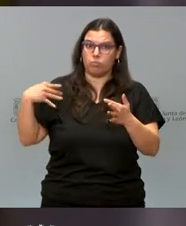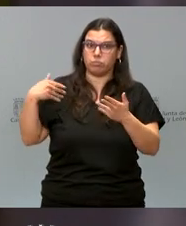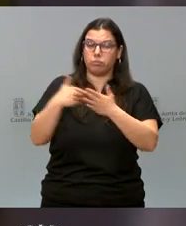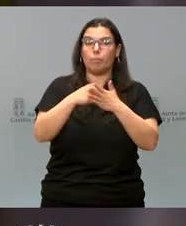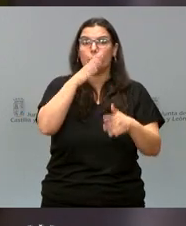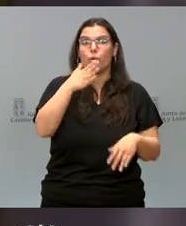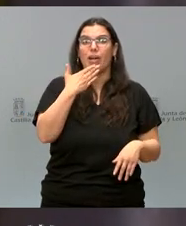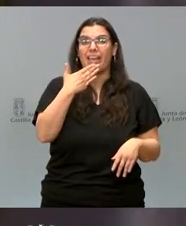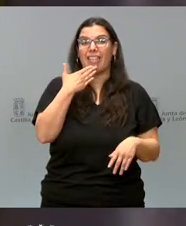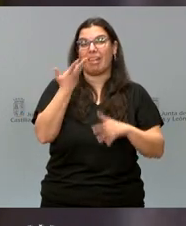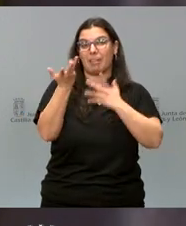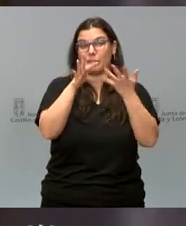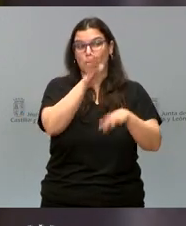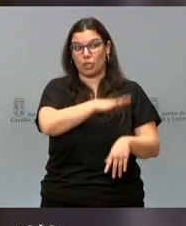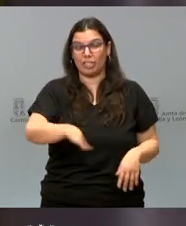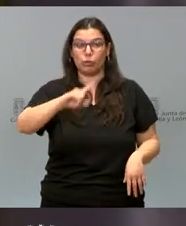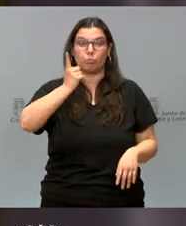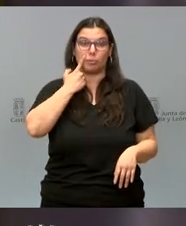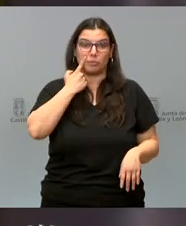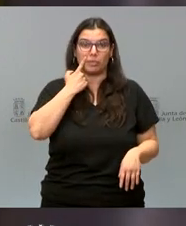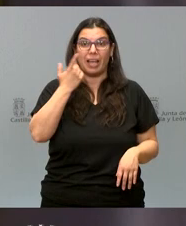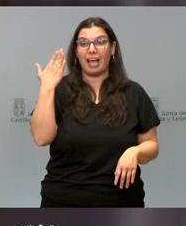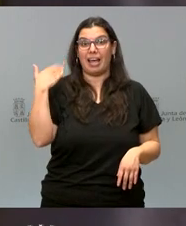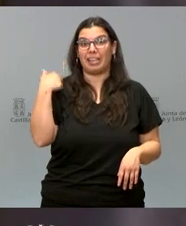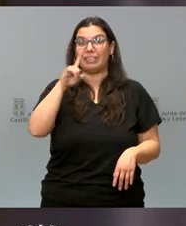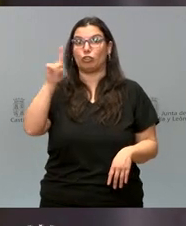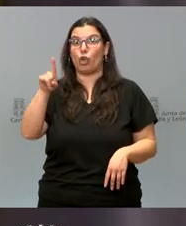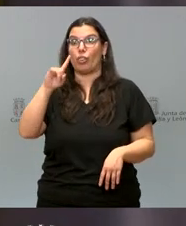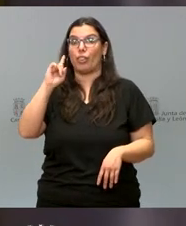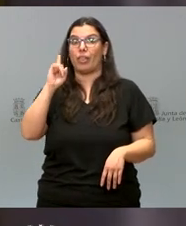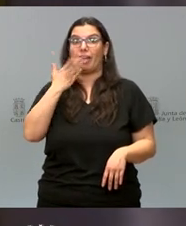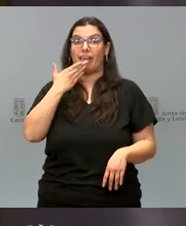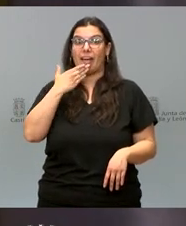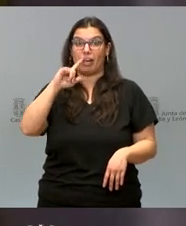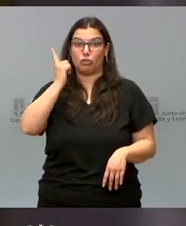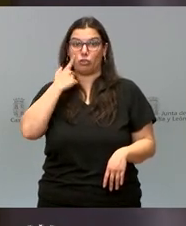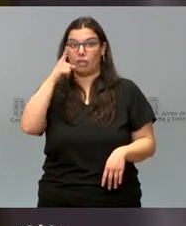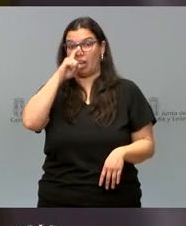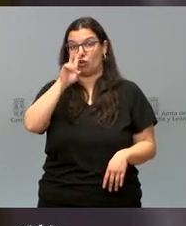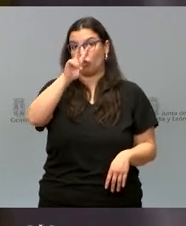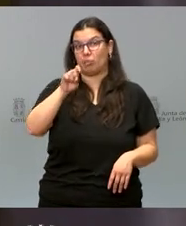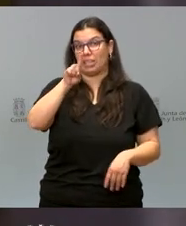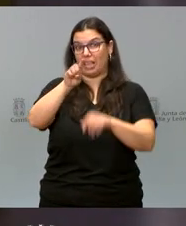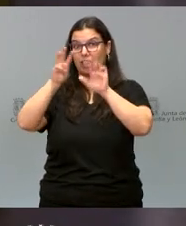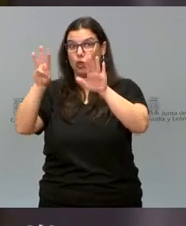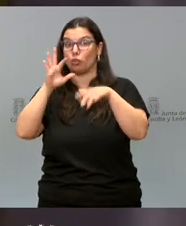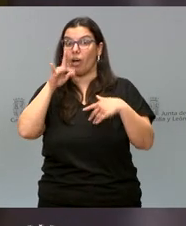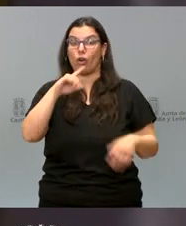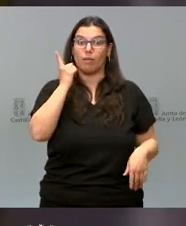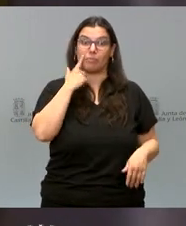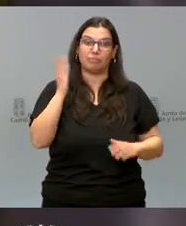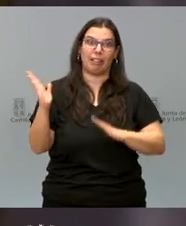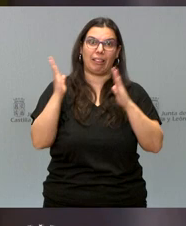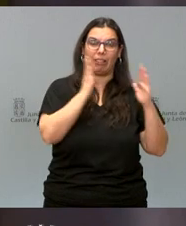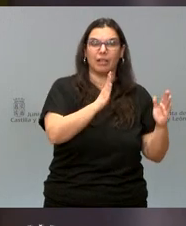de edad de los niños diagnosticados han pasado de los 11 años en el año 2018 a una edad